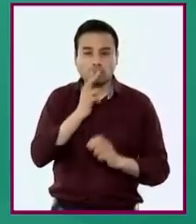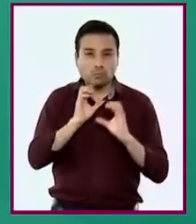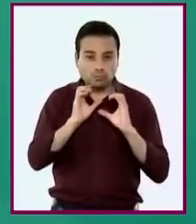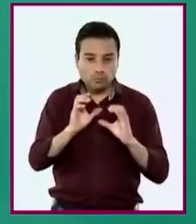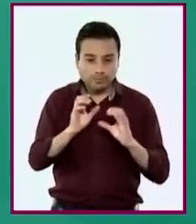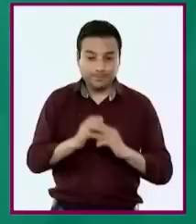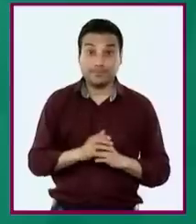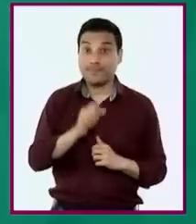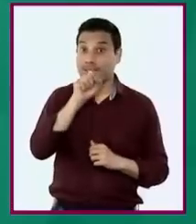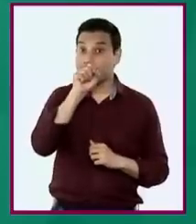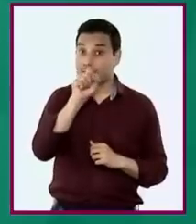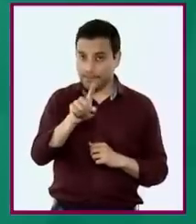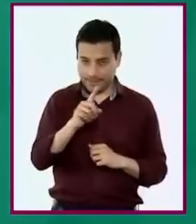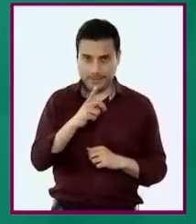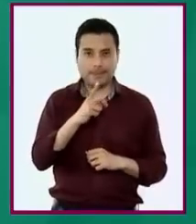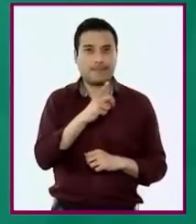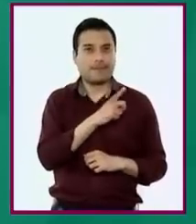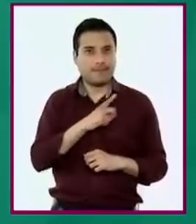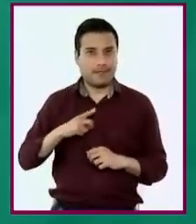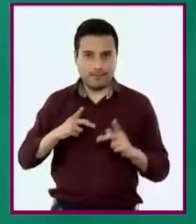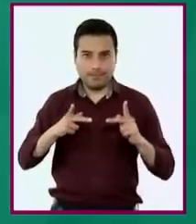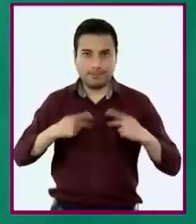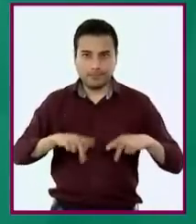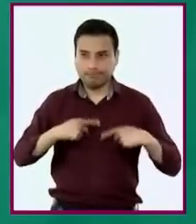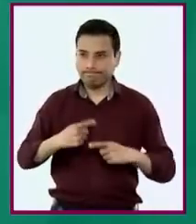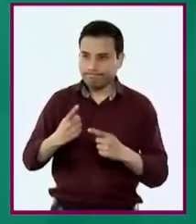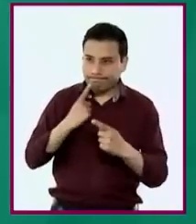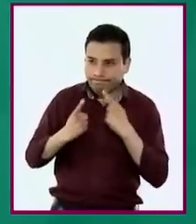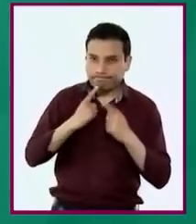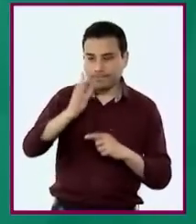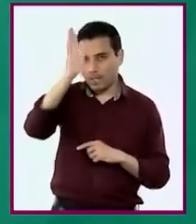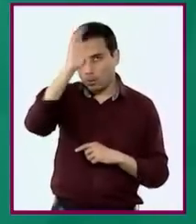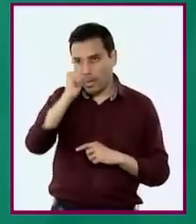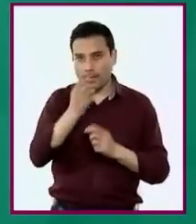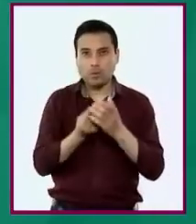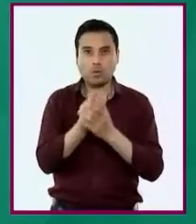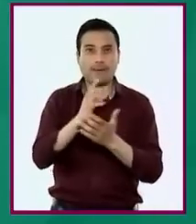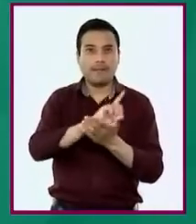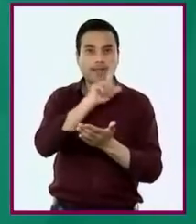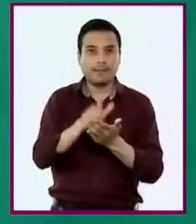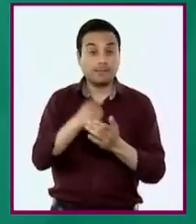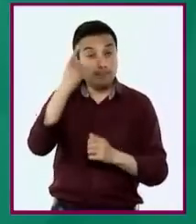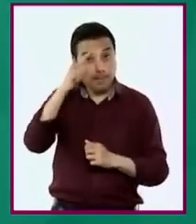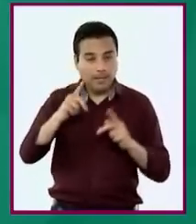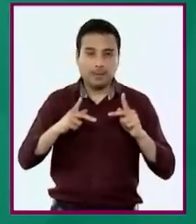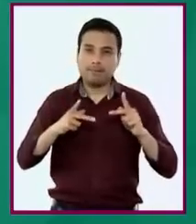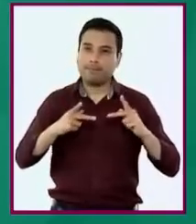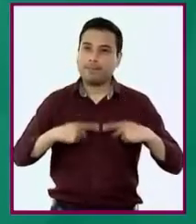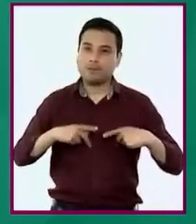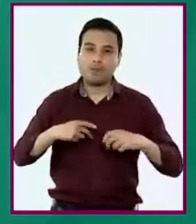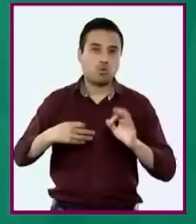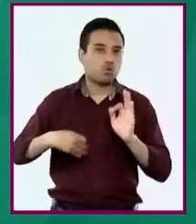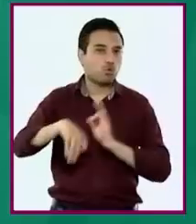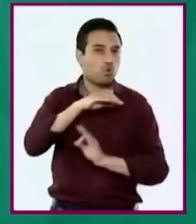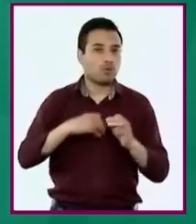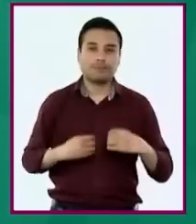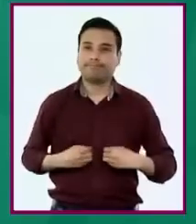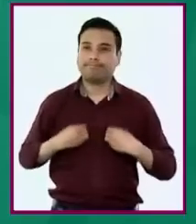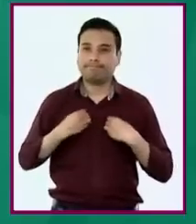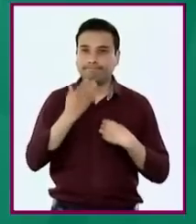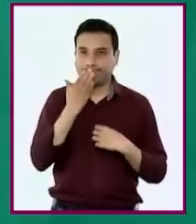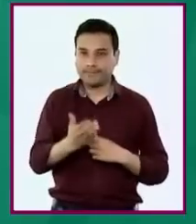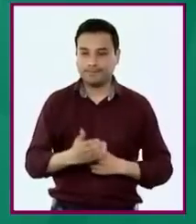humanos y por otra promueve la construcción de acuerdos, normas y leyes que propicien el bienestar